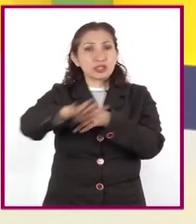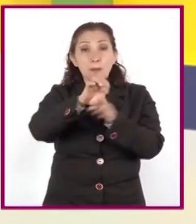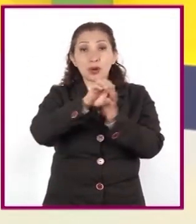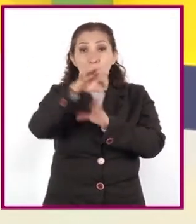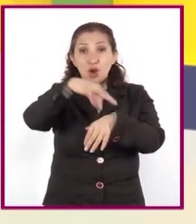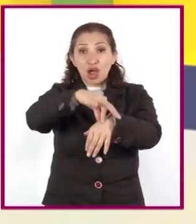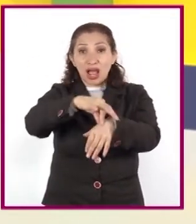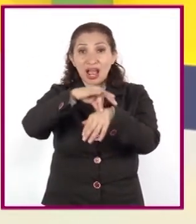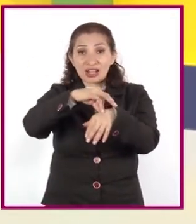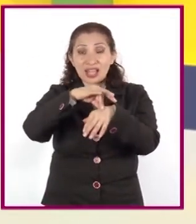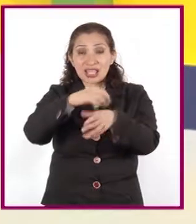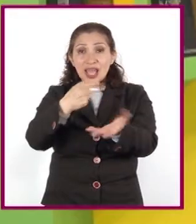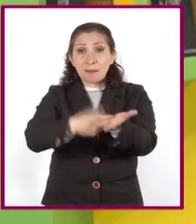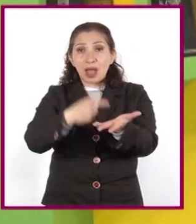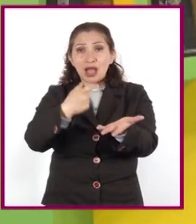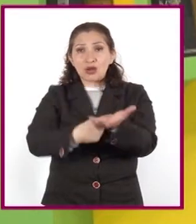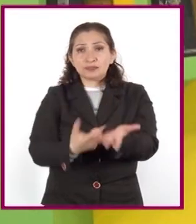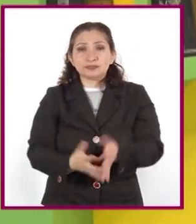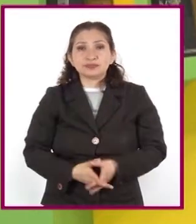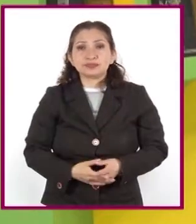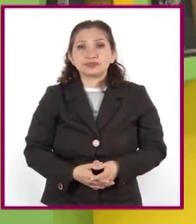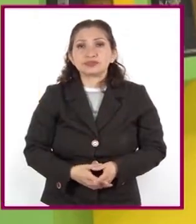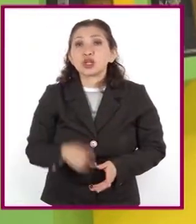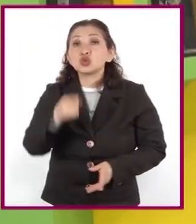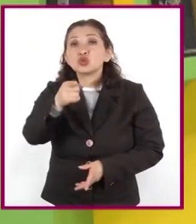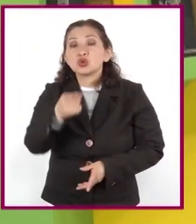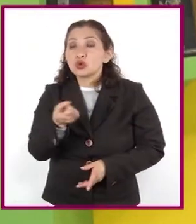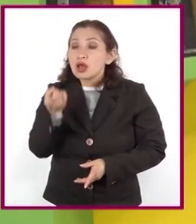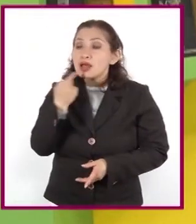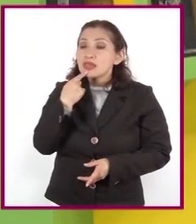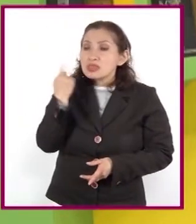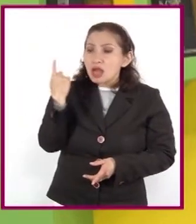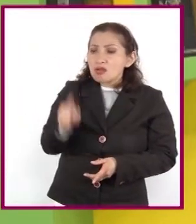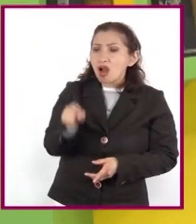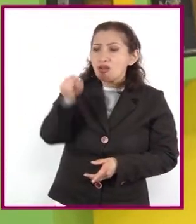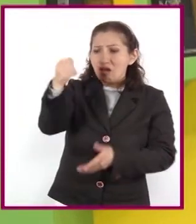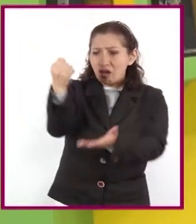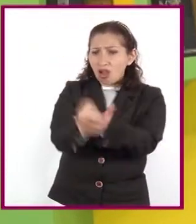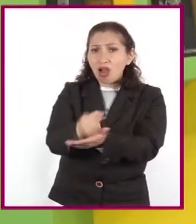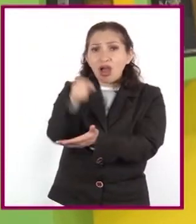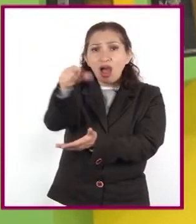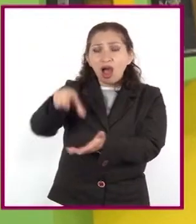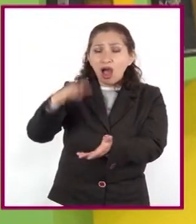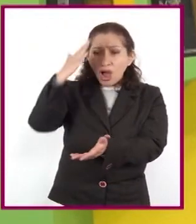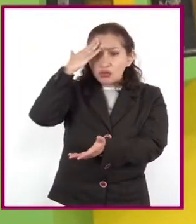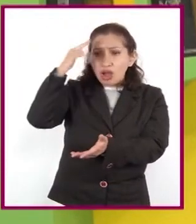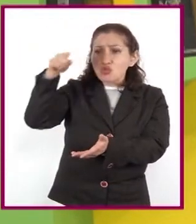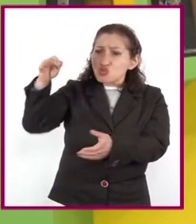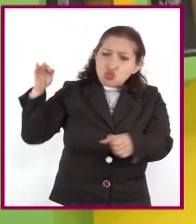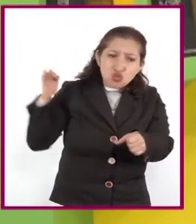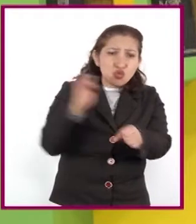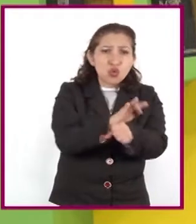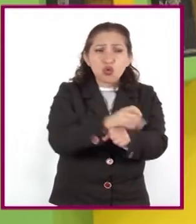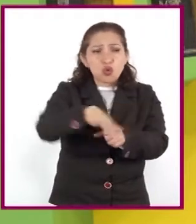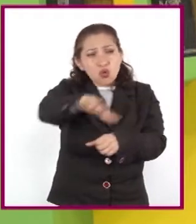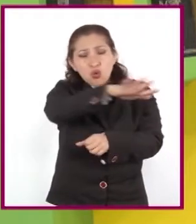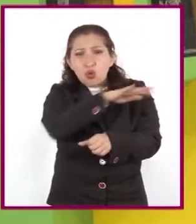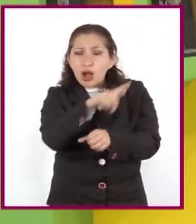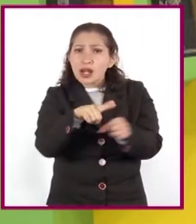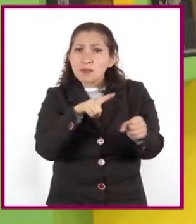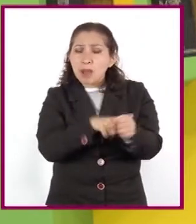la carne y los camarones. Denuncien. Exijan a las autoridades que protejan las especies,